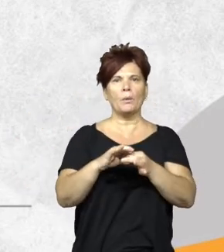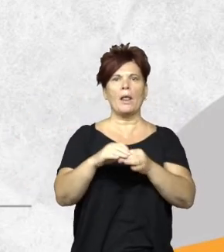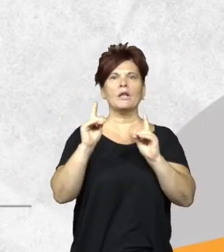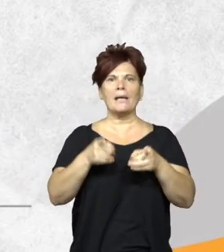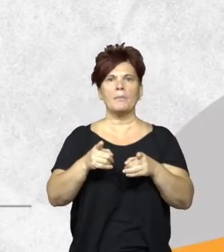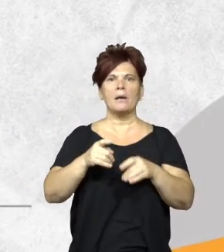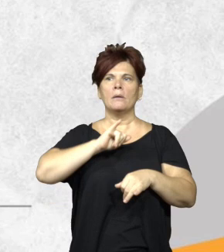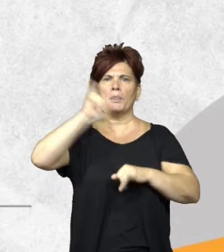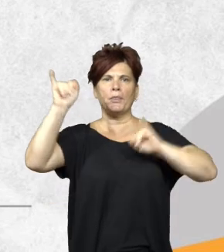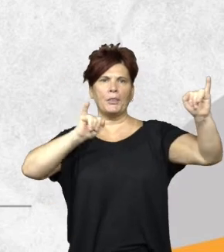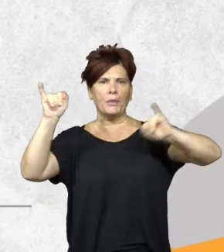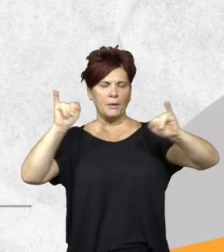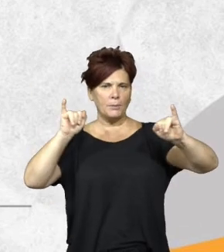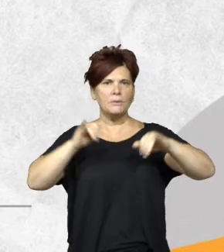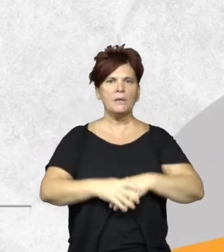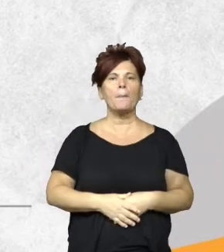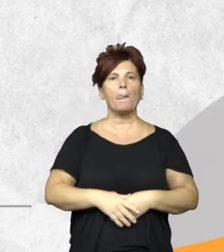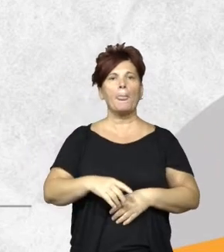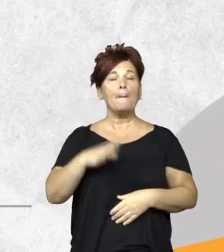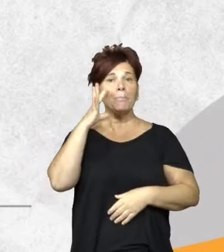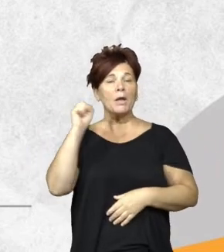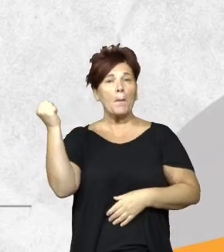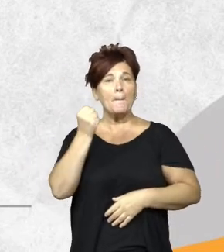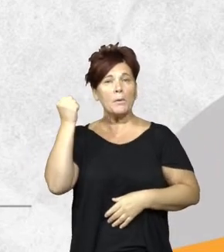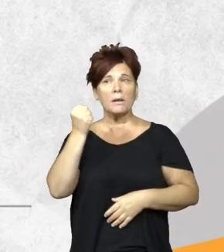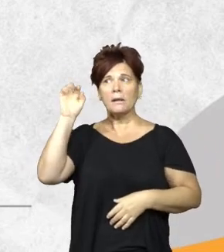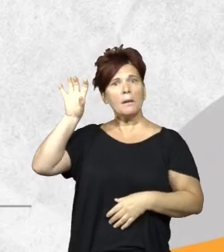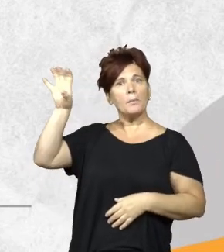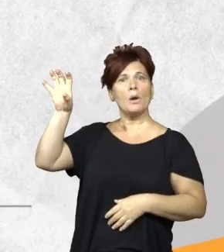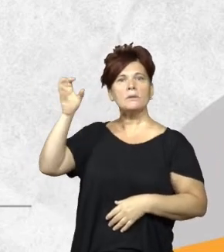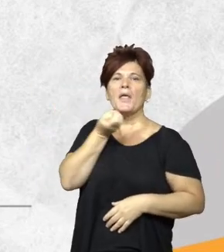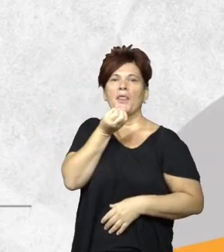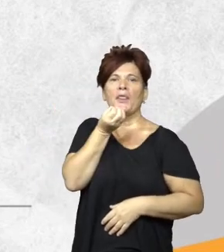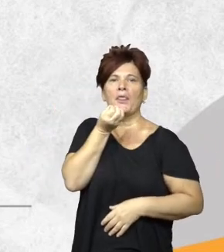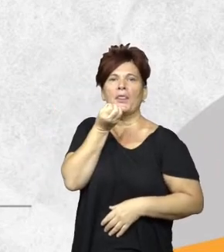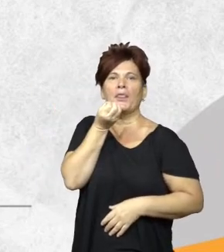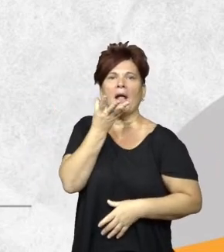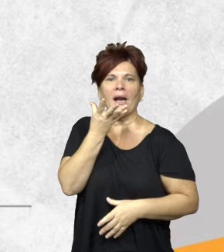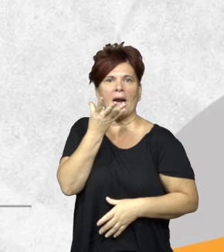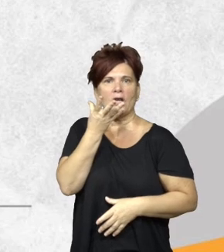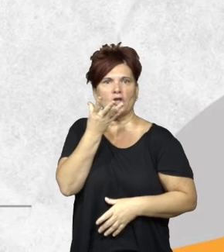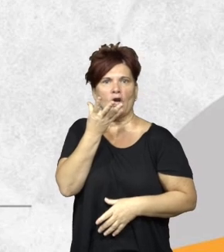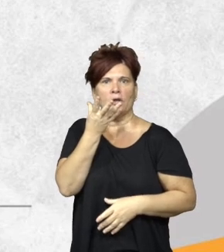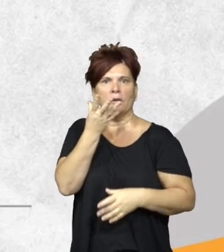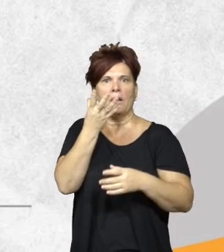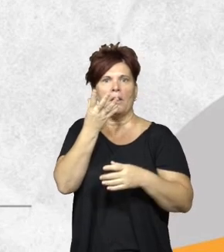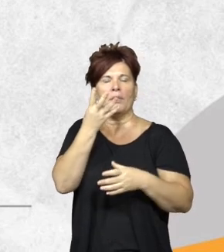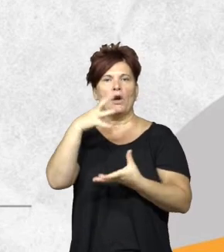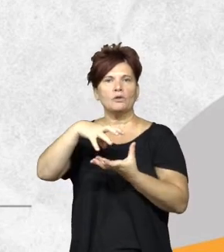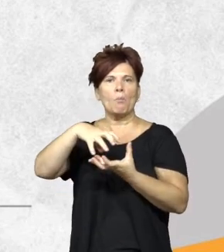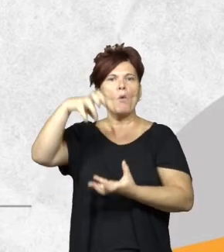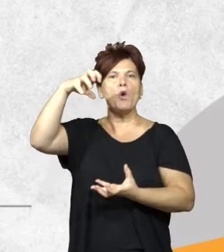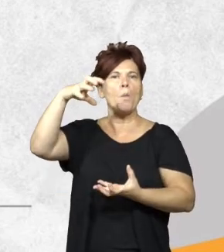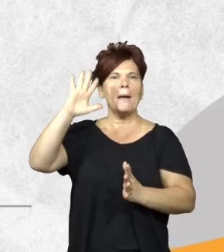un punto importante que tenemos en la provincia es la declaración de los monumentos naturales uno de ellos que es muy